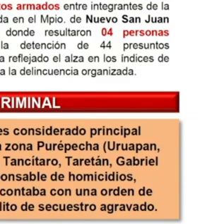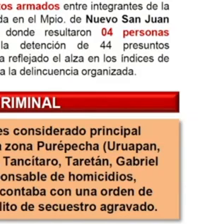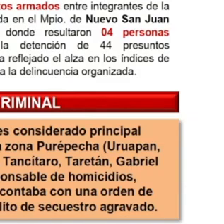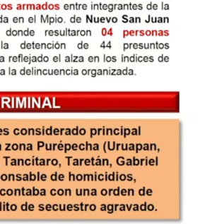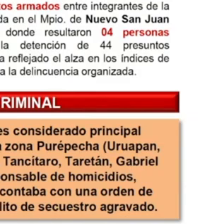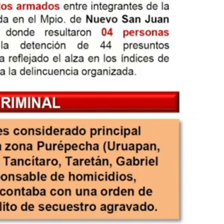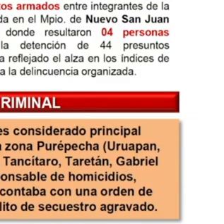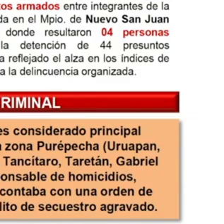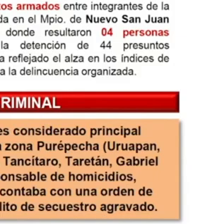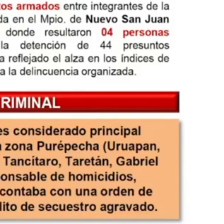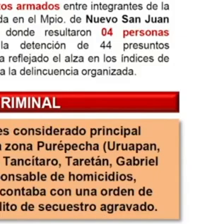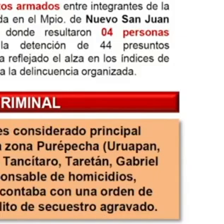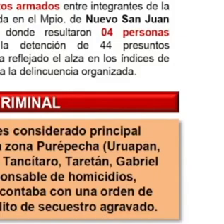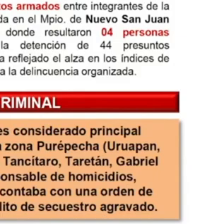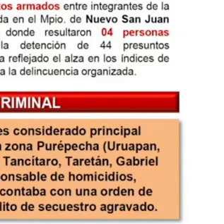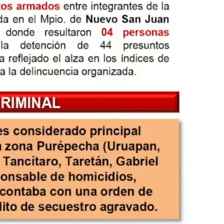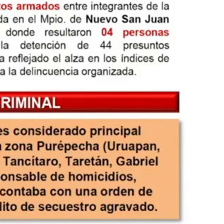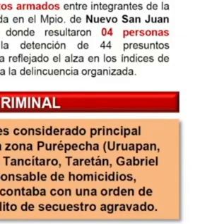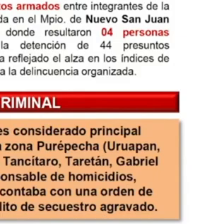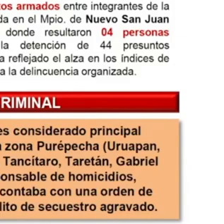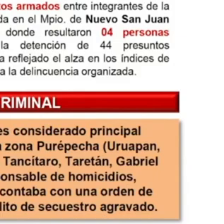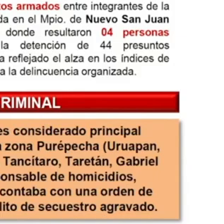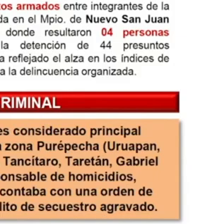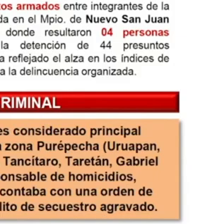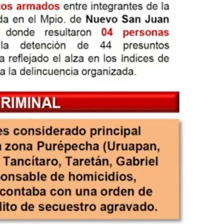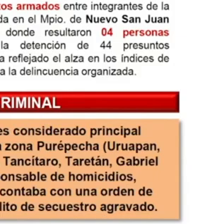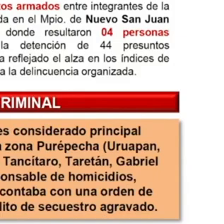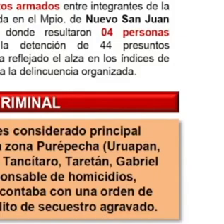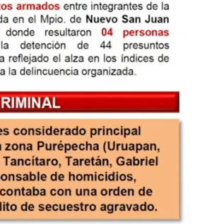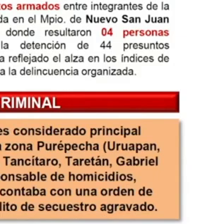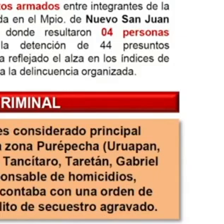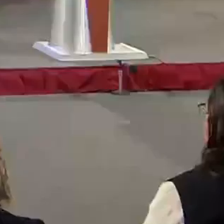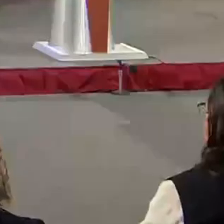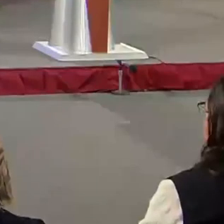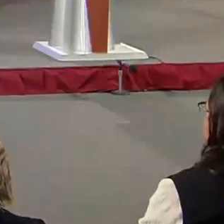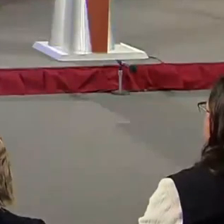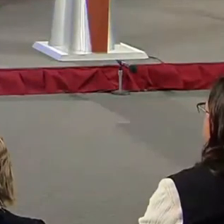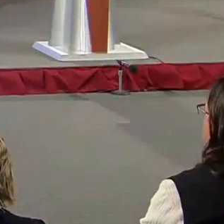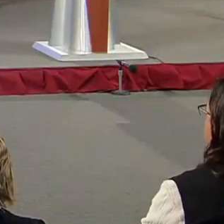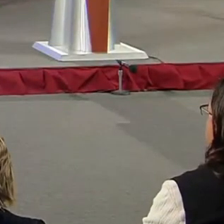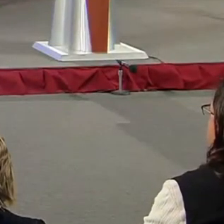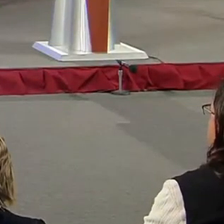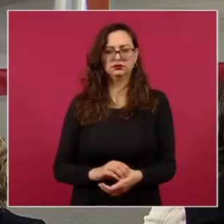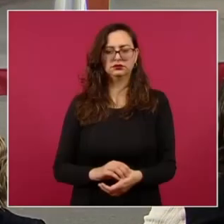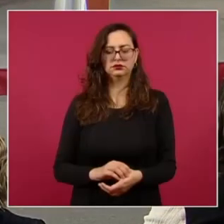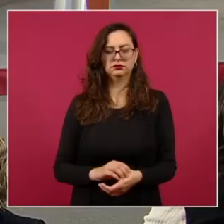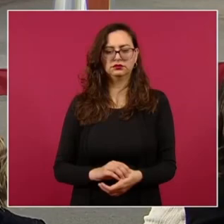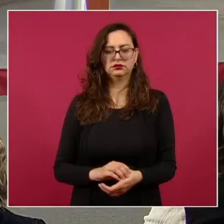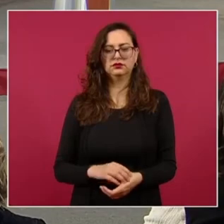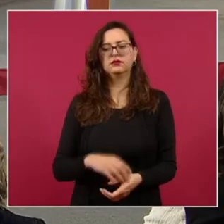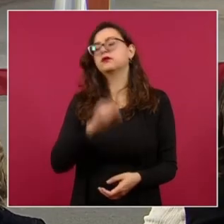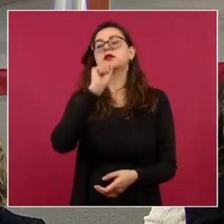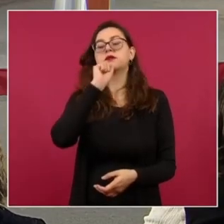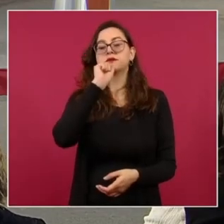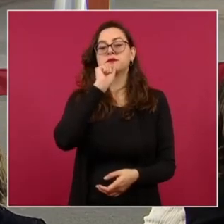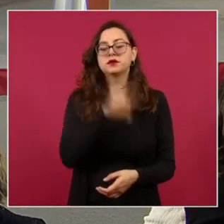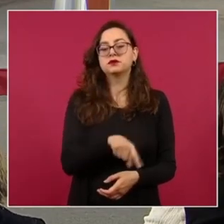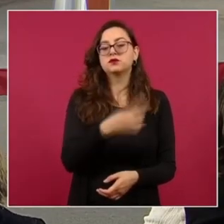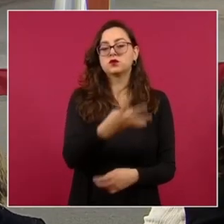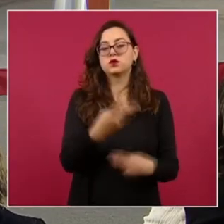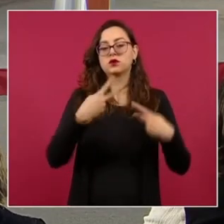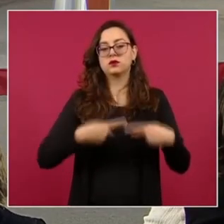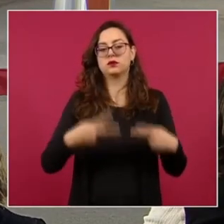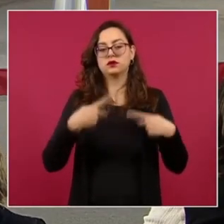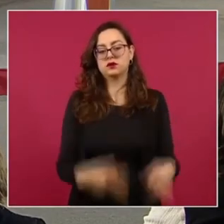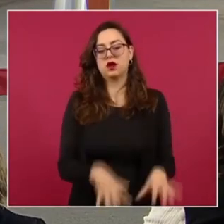44 presuntos delincuentes a quienes se les desarmó, se les presentó ante el juez de control y todos